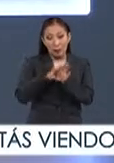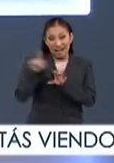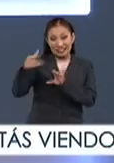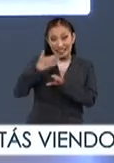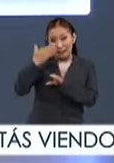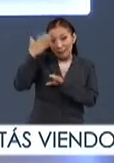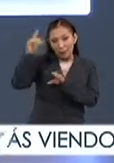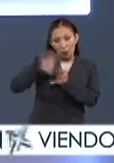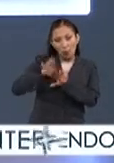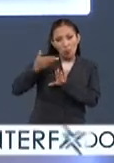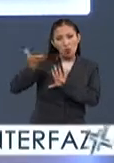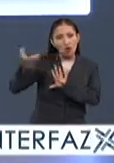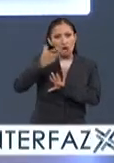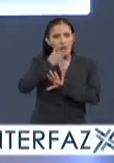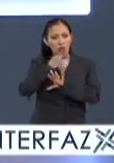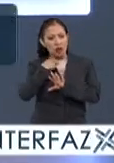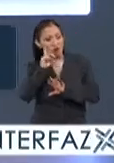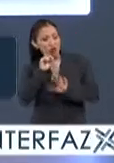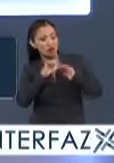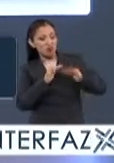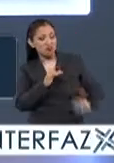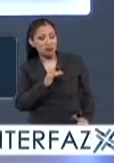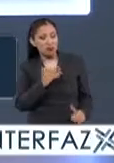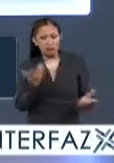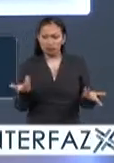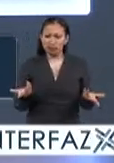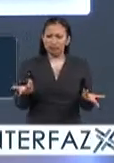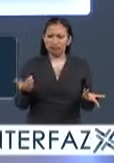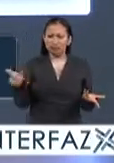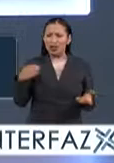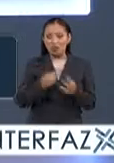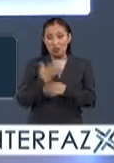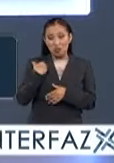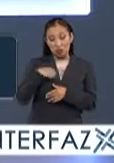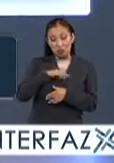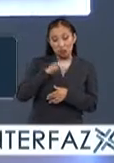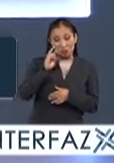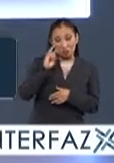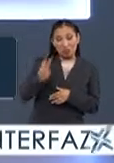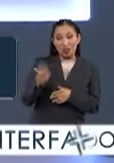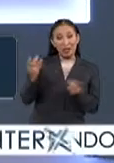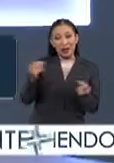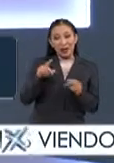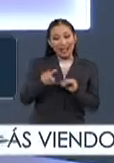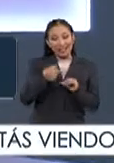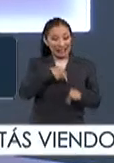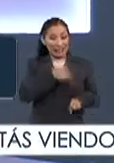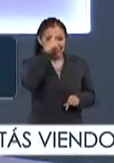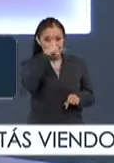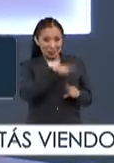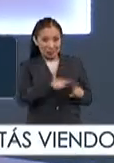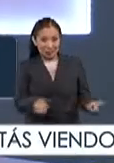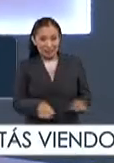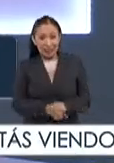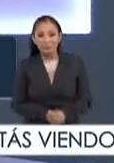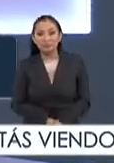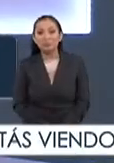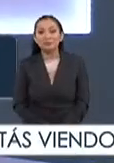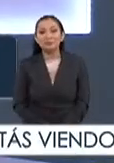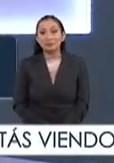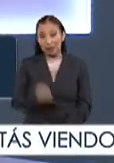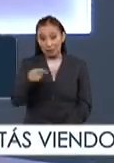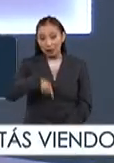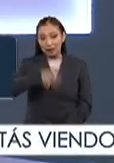con los árabes que eran como que muy machistas, ese lado como que dices, bueno, es algo nuevo para nosotros, porque pues no es como se hace aquí en México, ¿no? Y